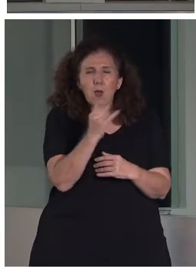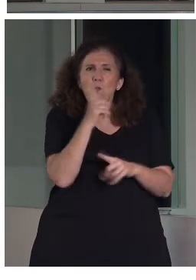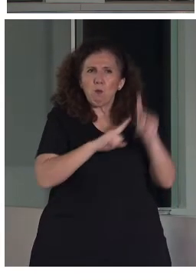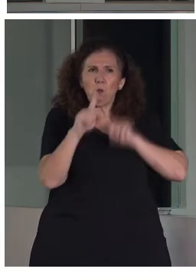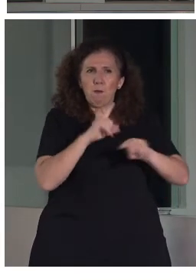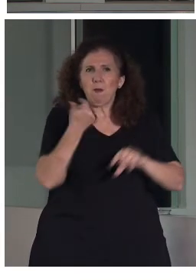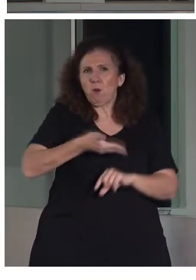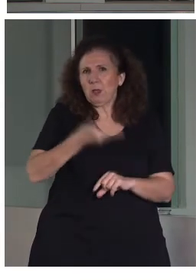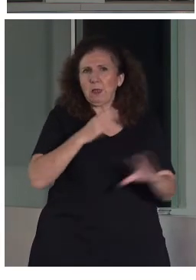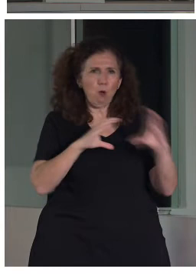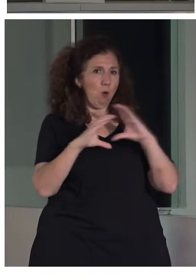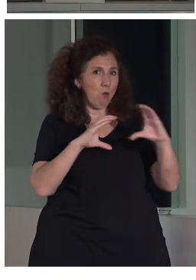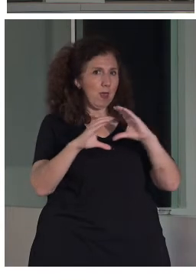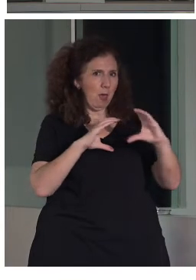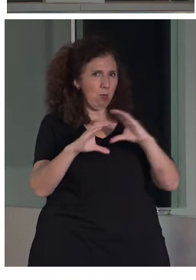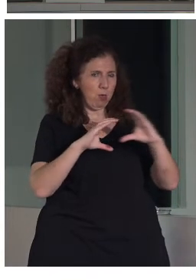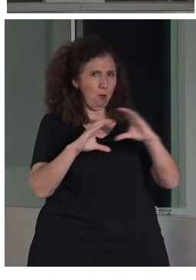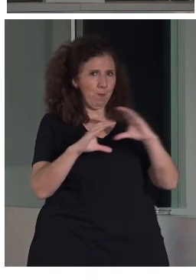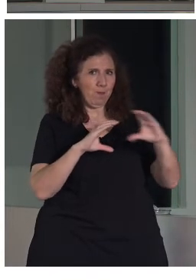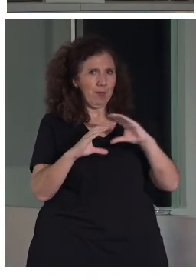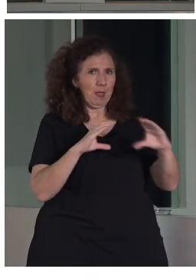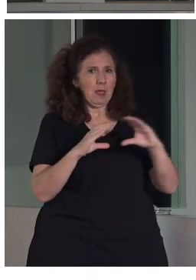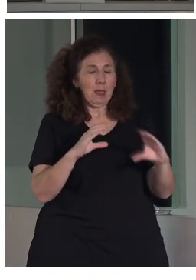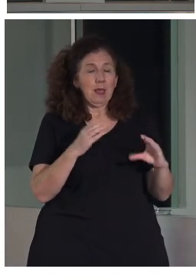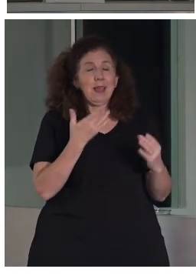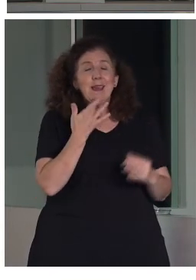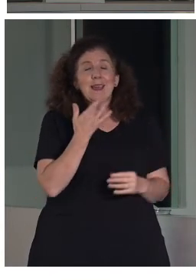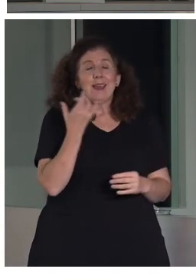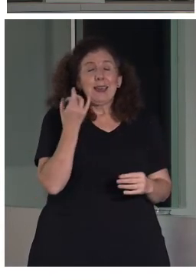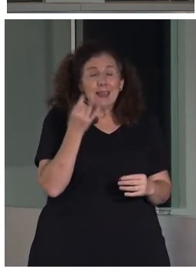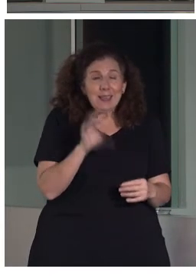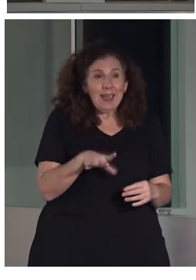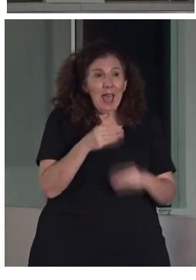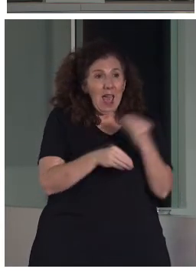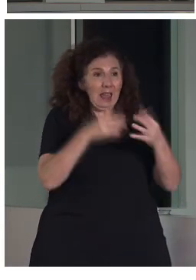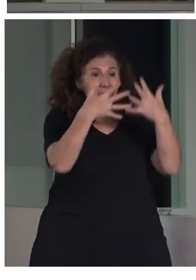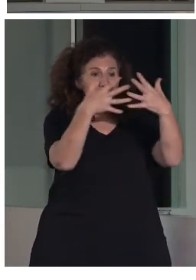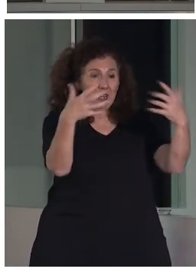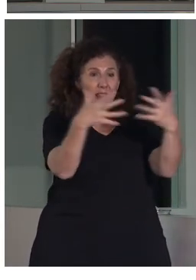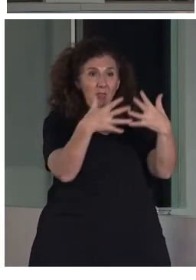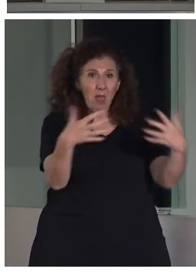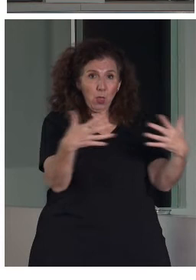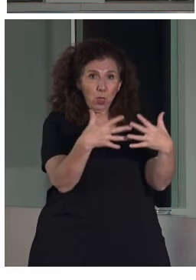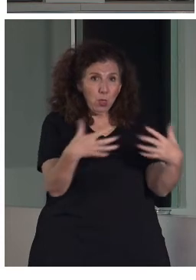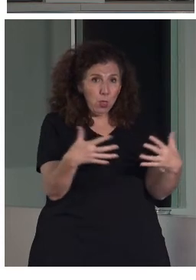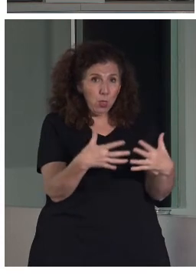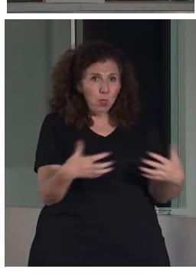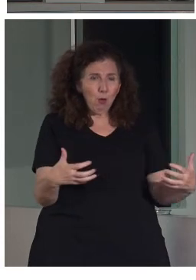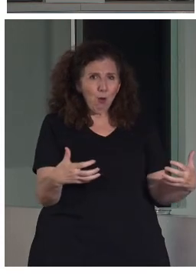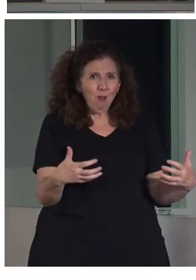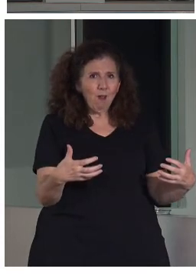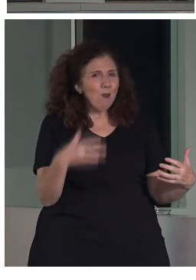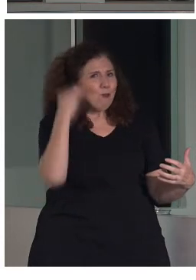quienes redactan este tipo de contenidos no pueden plantearse como la medida de la